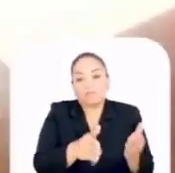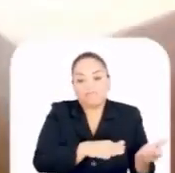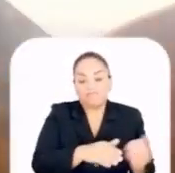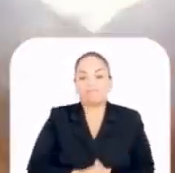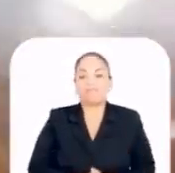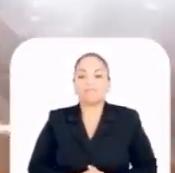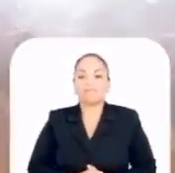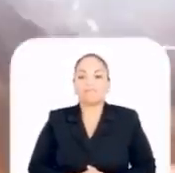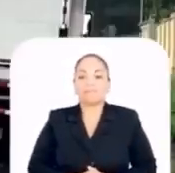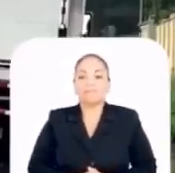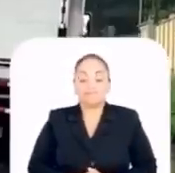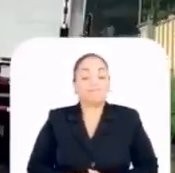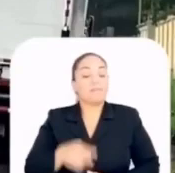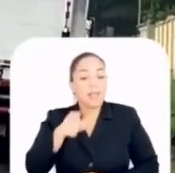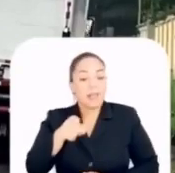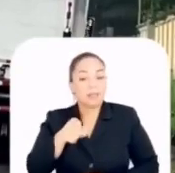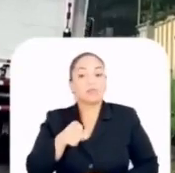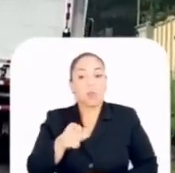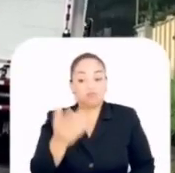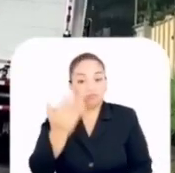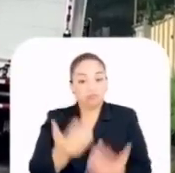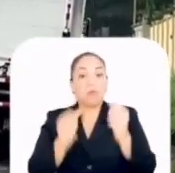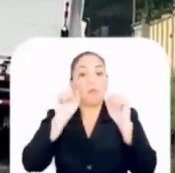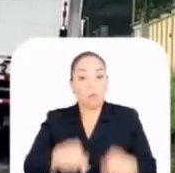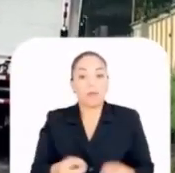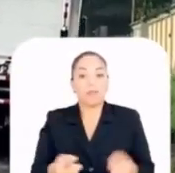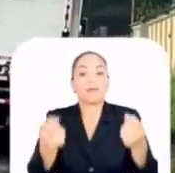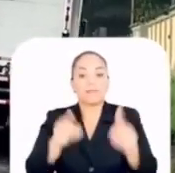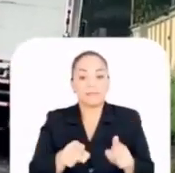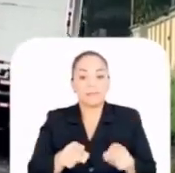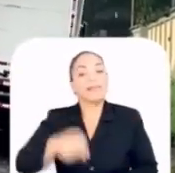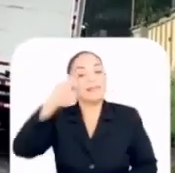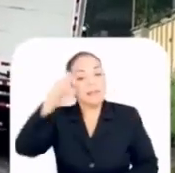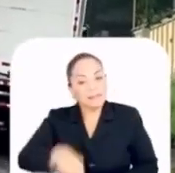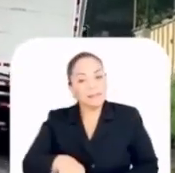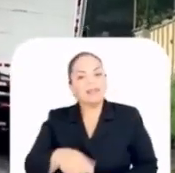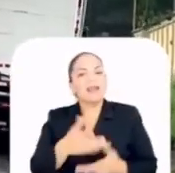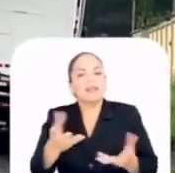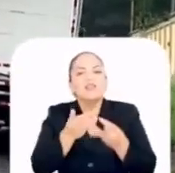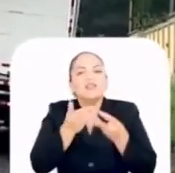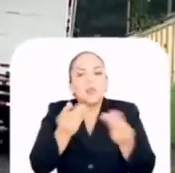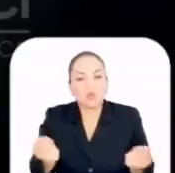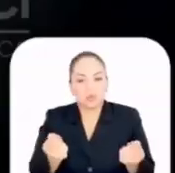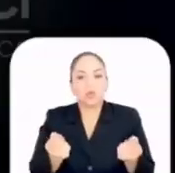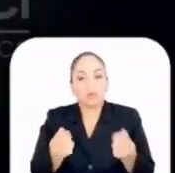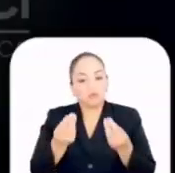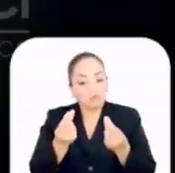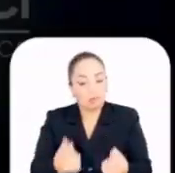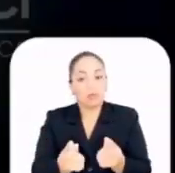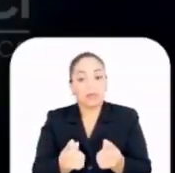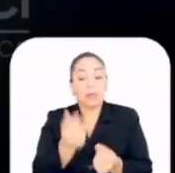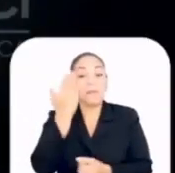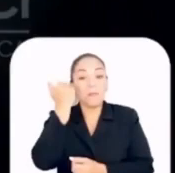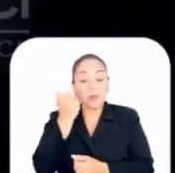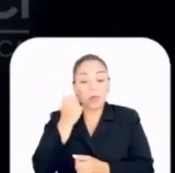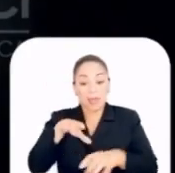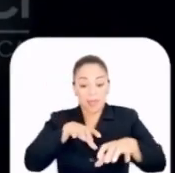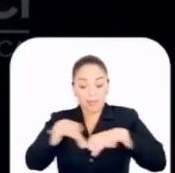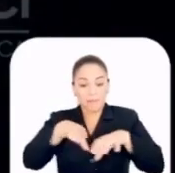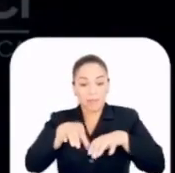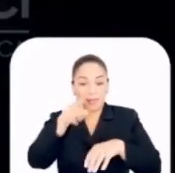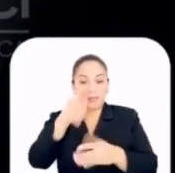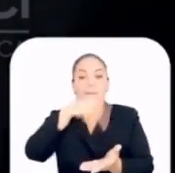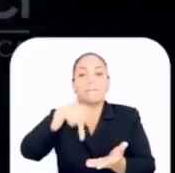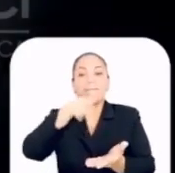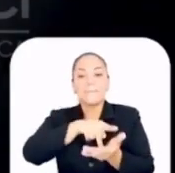Esta situación podría ocurrir en cualquier momento, si no se brinda una solución al caos vial que generan los